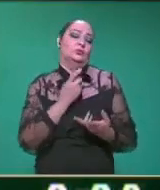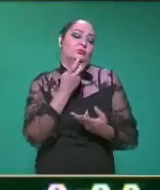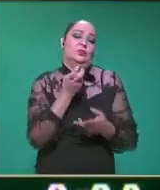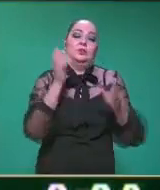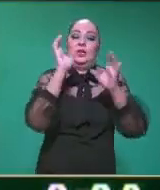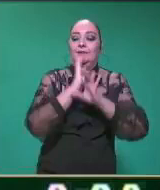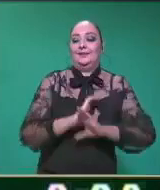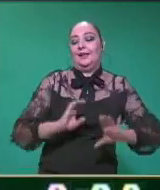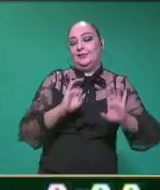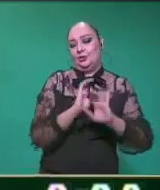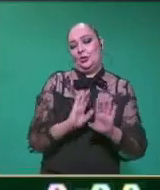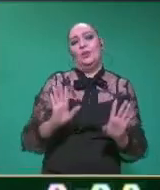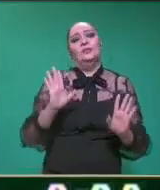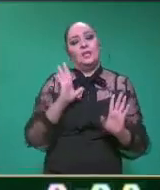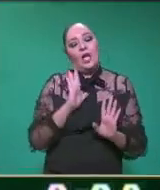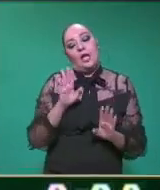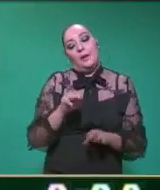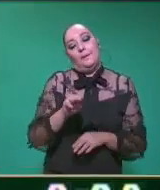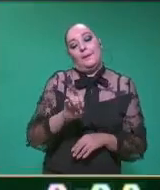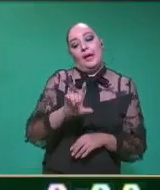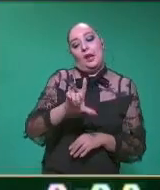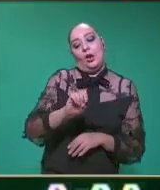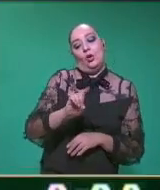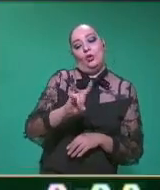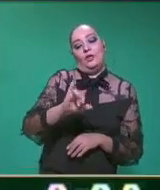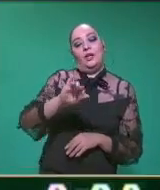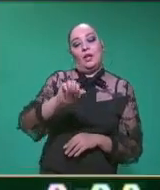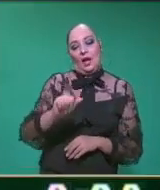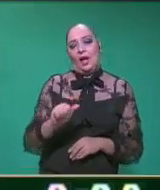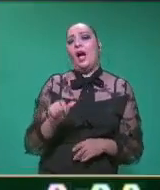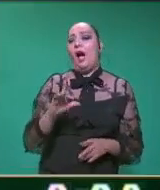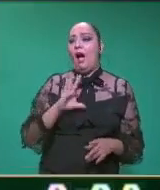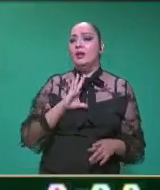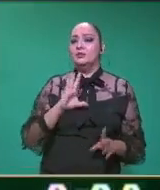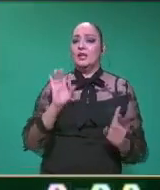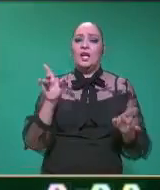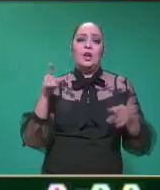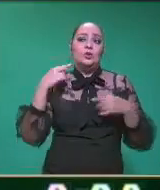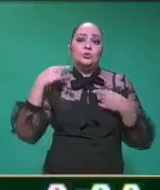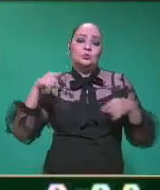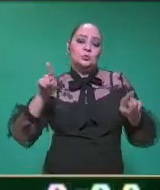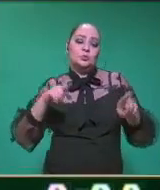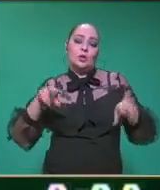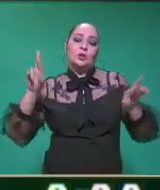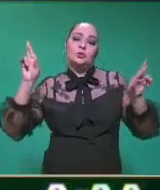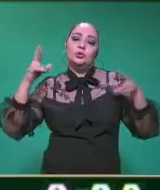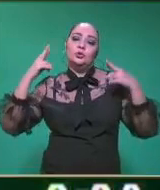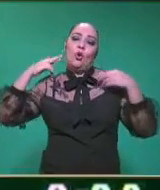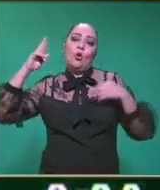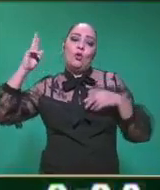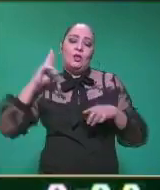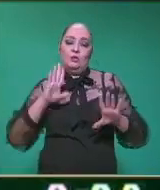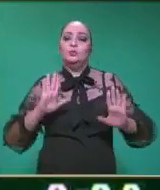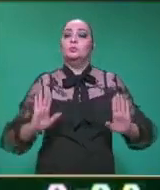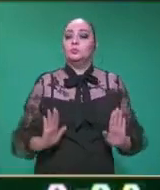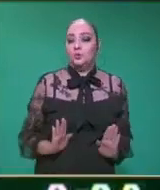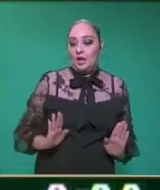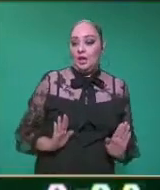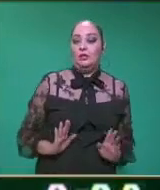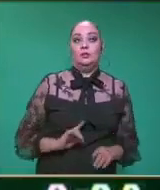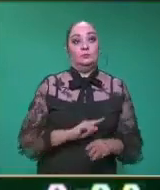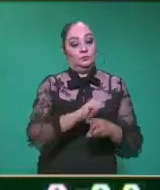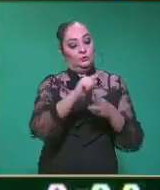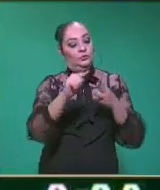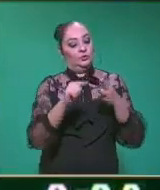canciones. Ok, la melodía. Muy bien, maestra. Entonces, hemos visto que estos tres son los elementos que utilizamos